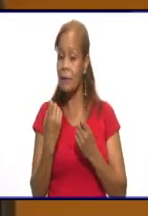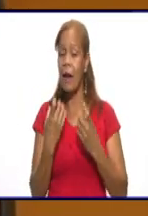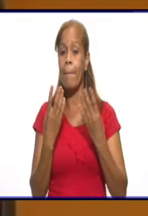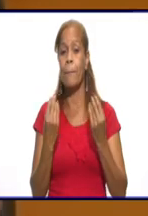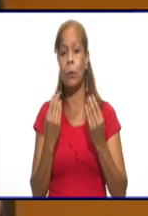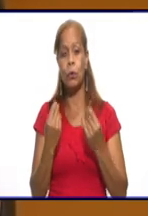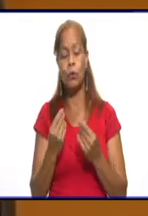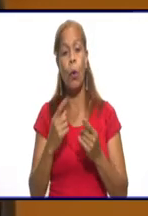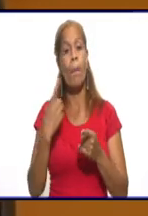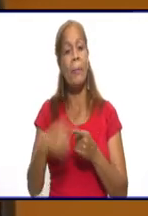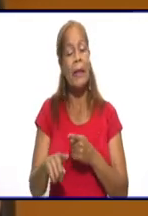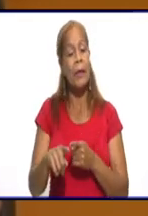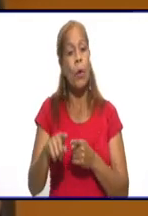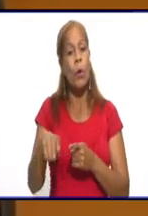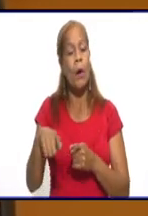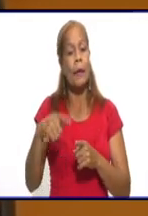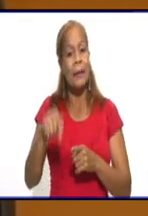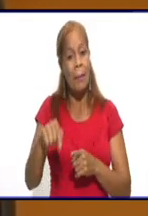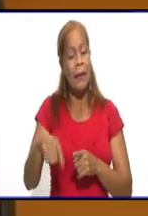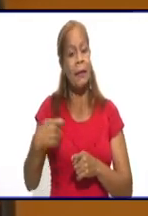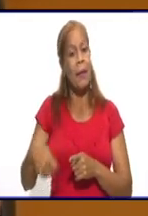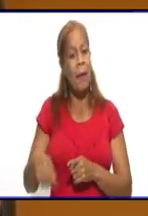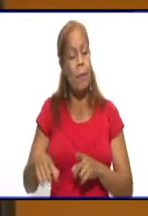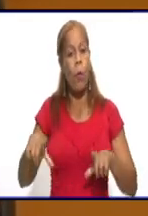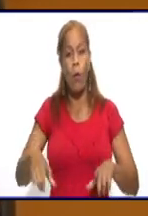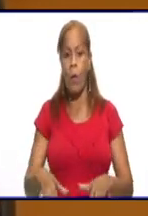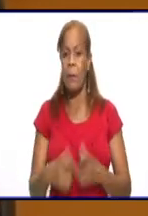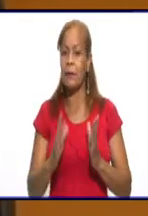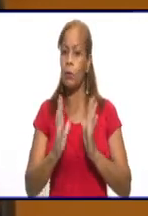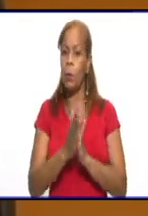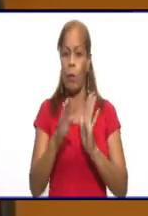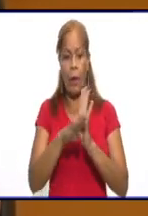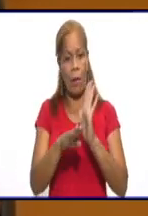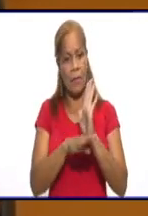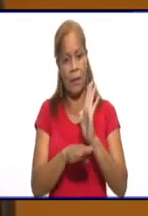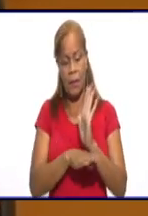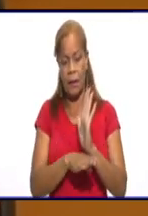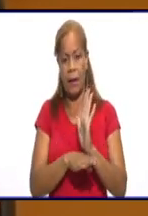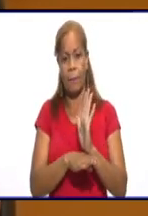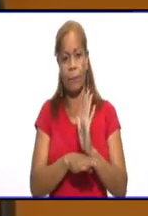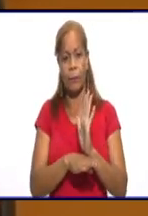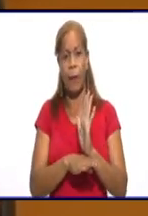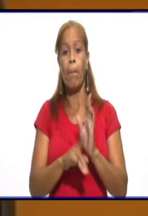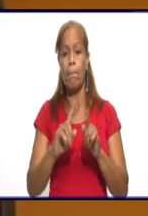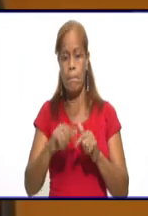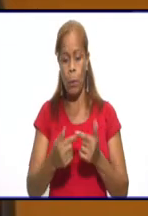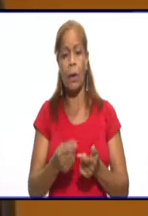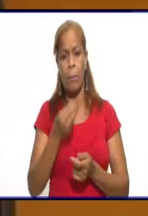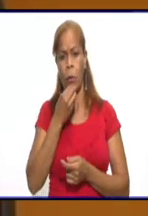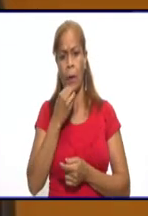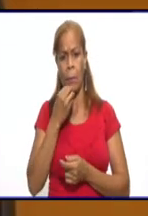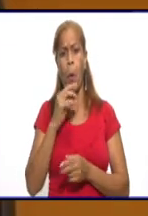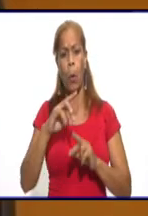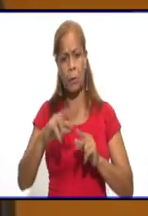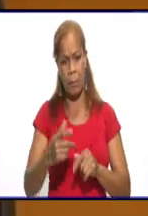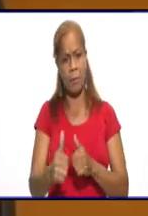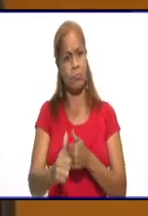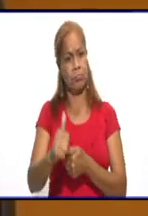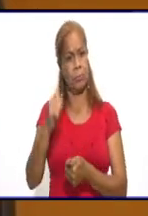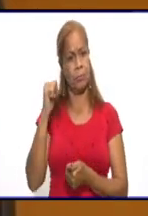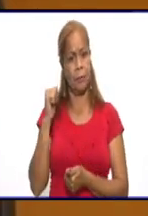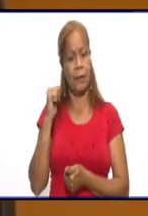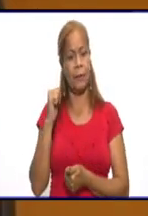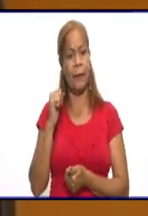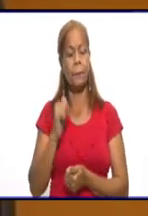momento no aplicamos todas las medidas que están aprobadas para la fase en que estamos, podemos tener un retroceso de la situación que